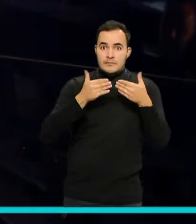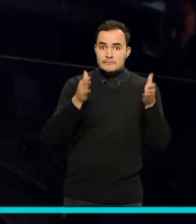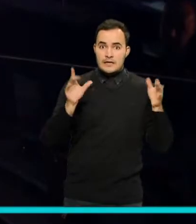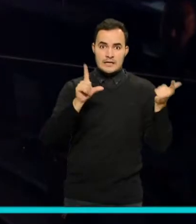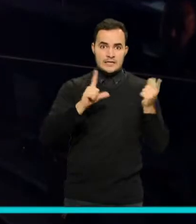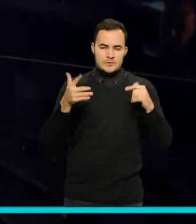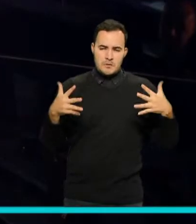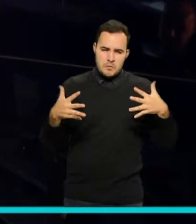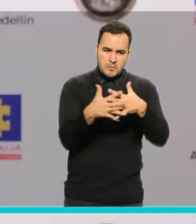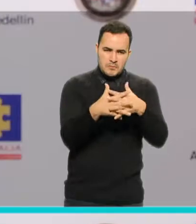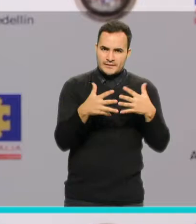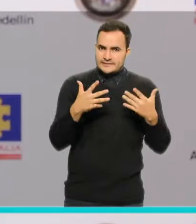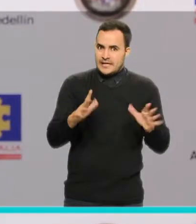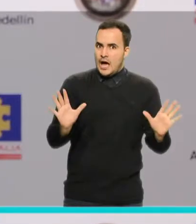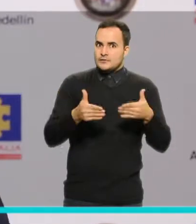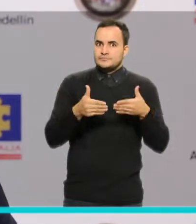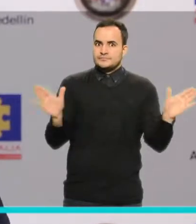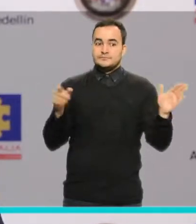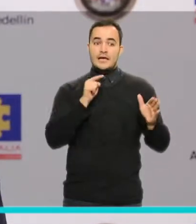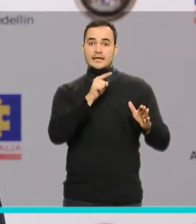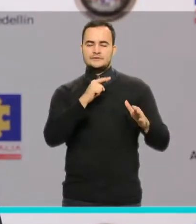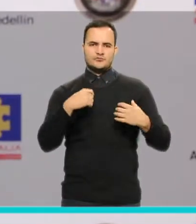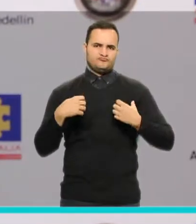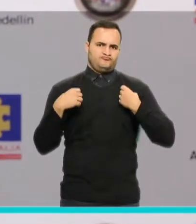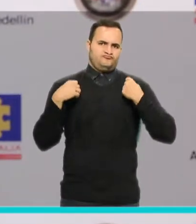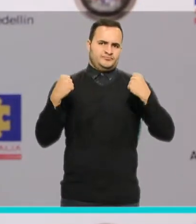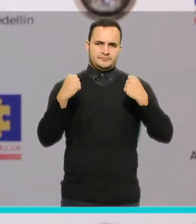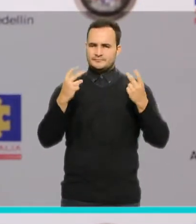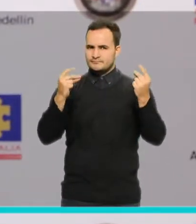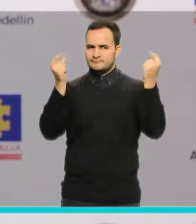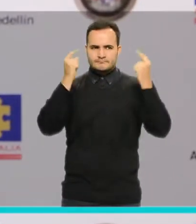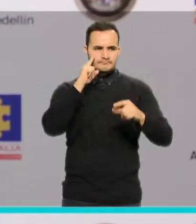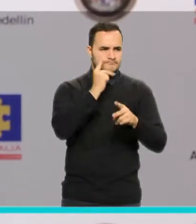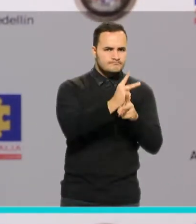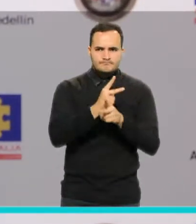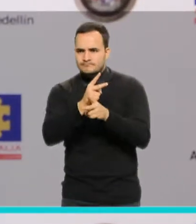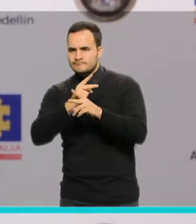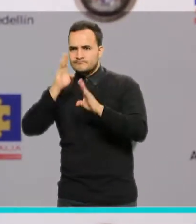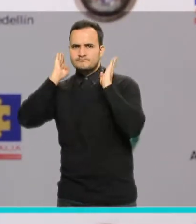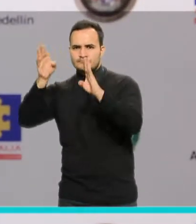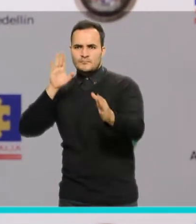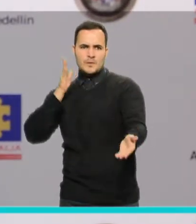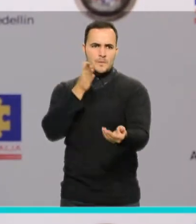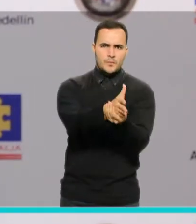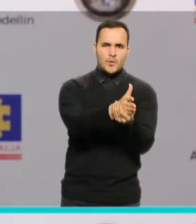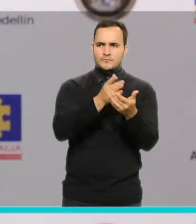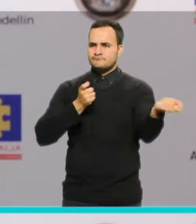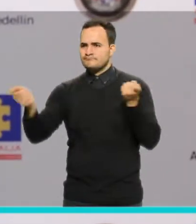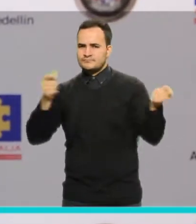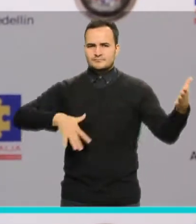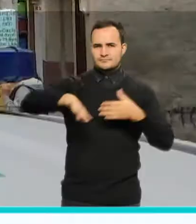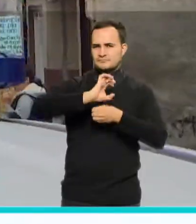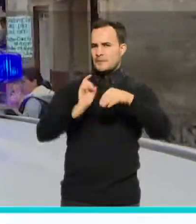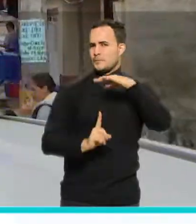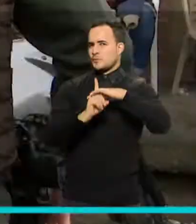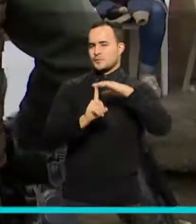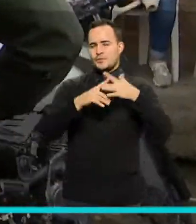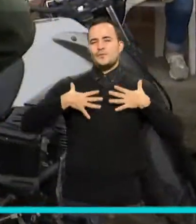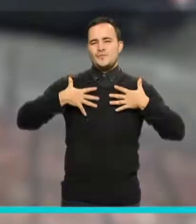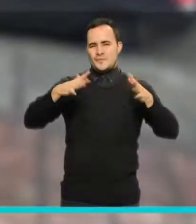implementación y nos va a dar mejor capacidad, reacción y oportunidad ante las situaciones que ocurren en la ciudad de Medellín.